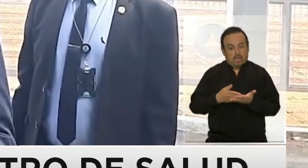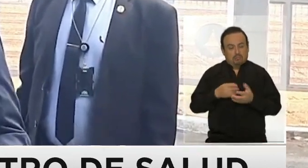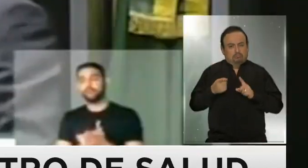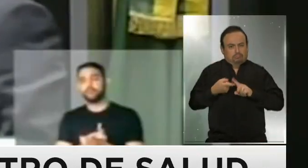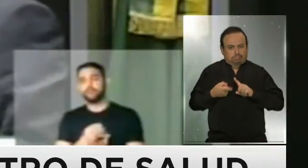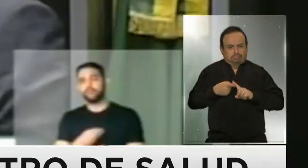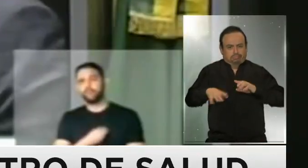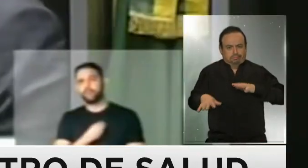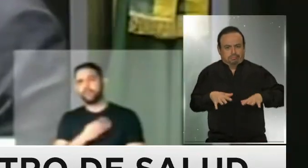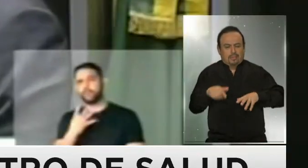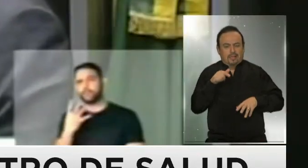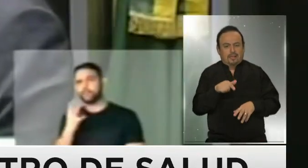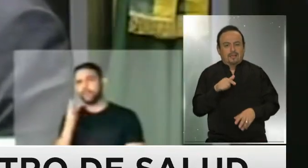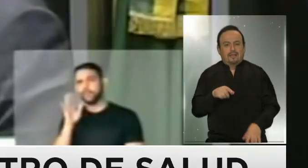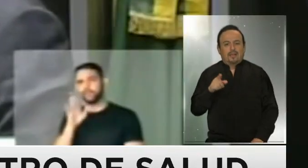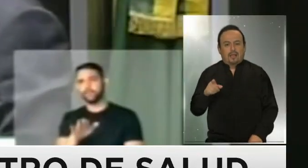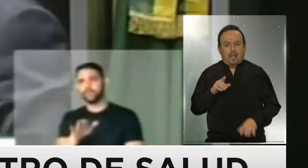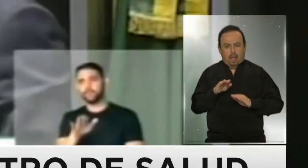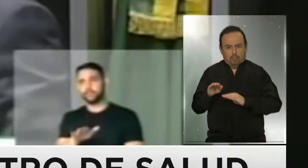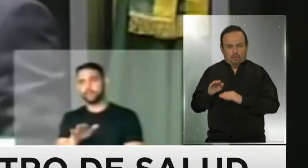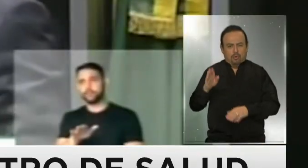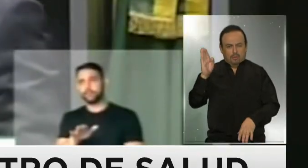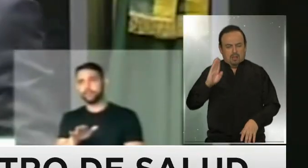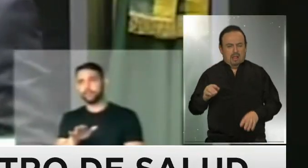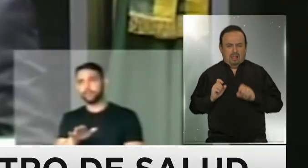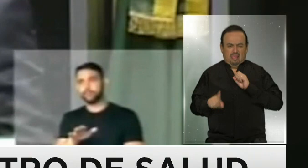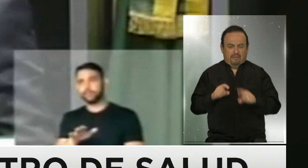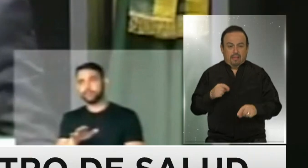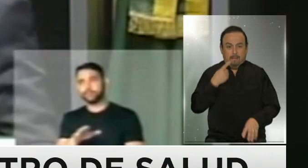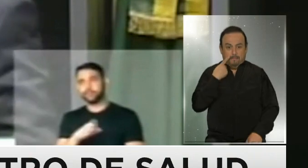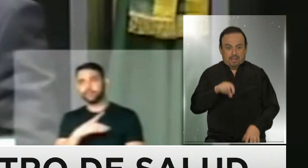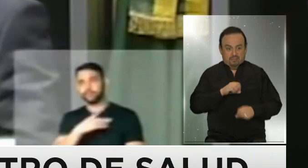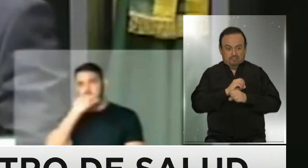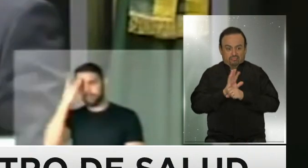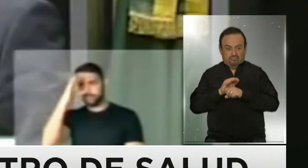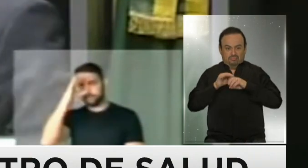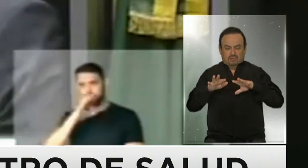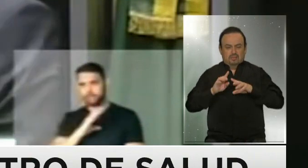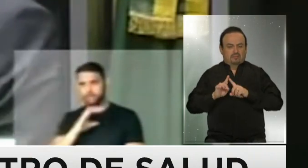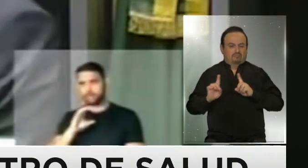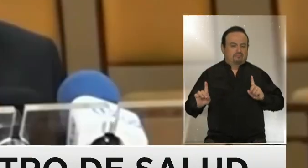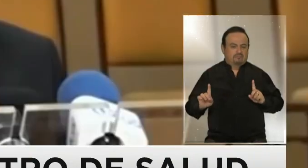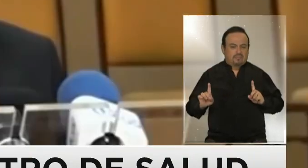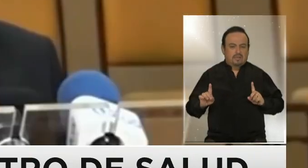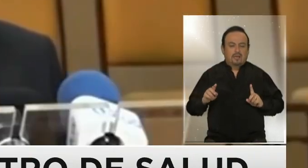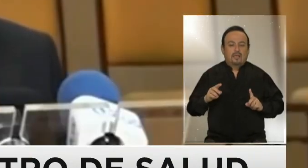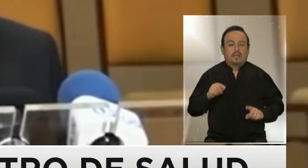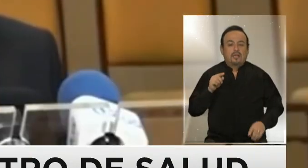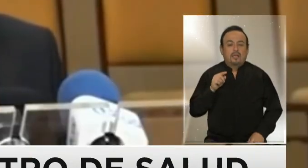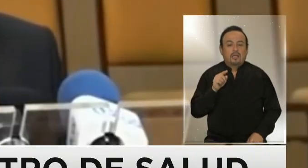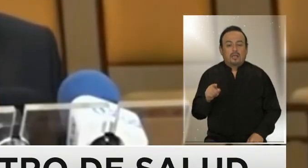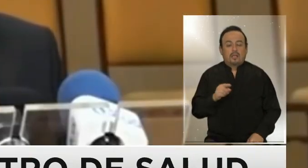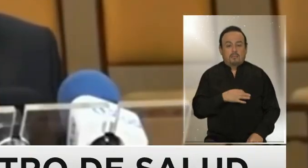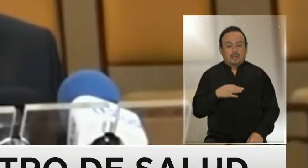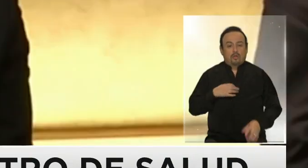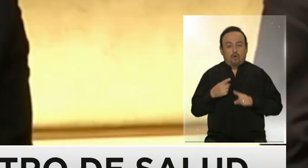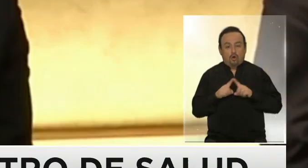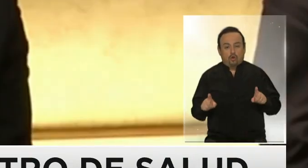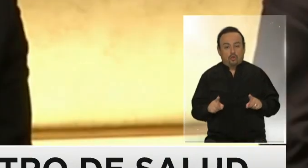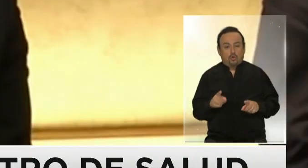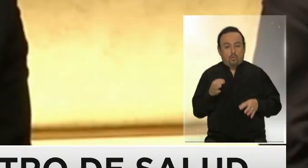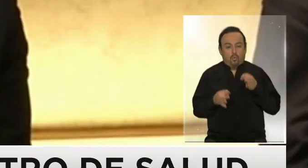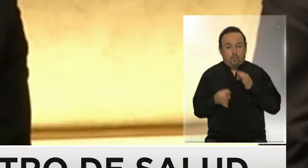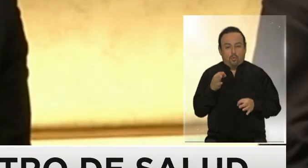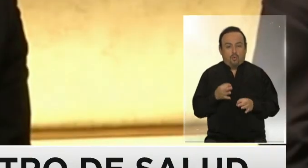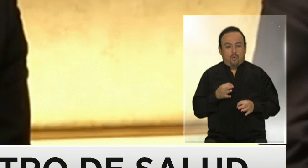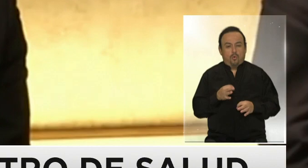activamente en la campaña de Jair Bolsonaro y lo defendió hasta que llegó la pandemia. No está solo el ministro de Justicia, otro hasta ahora